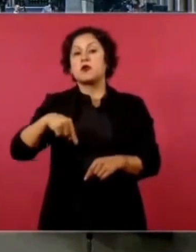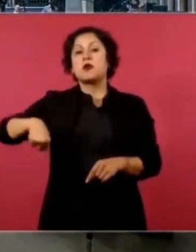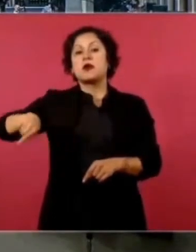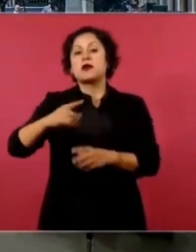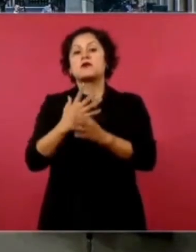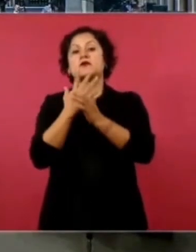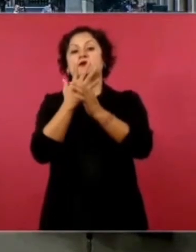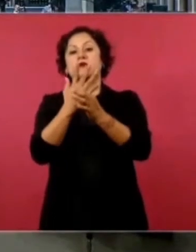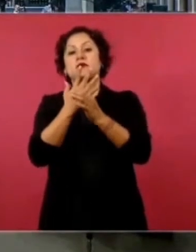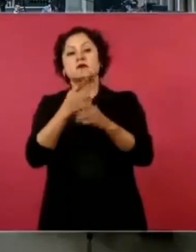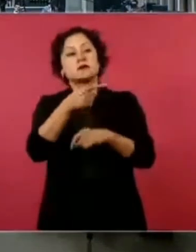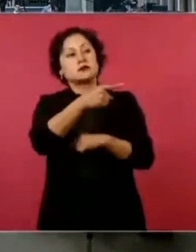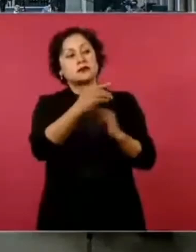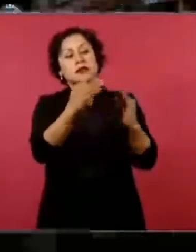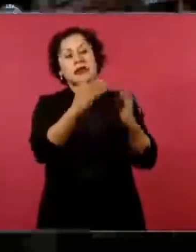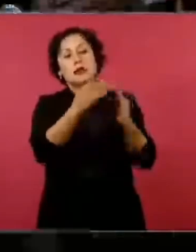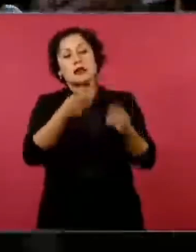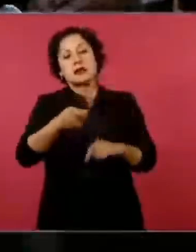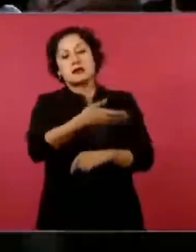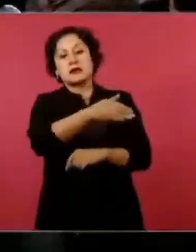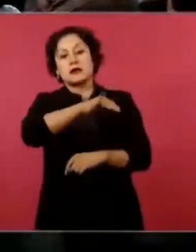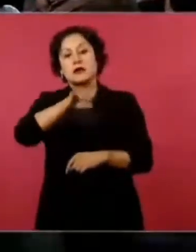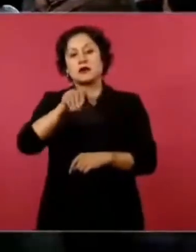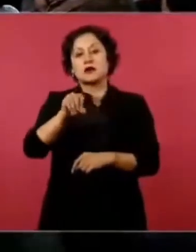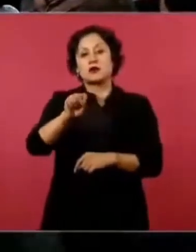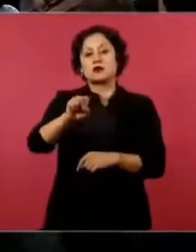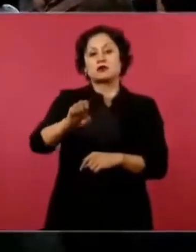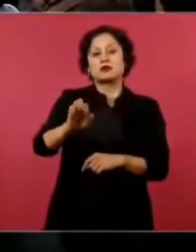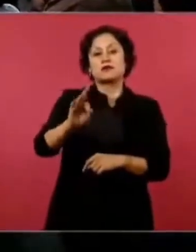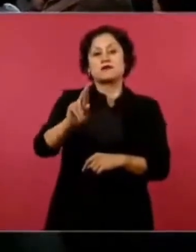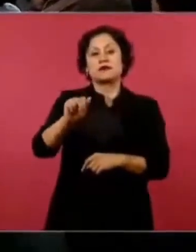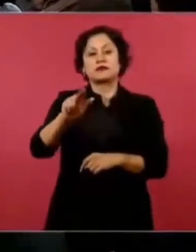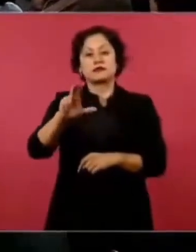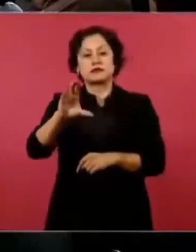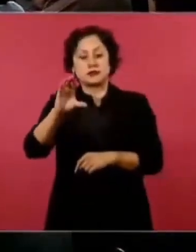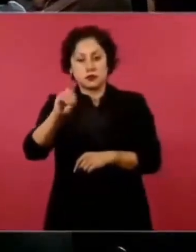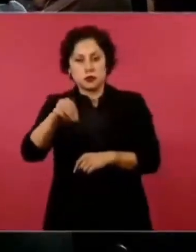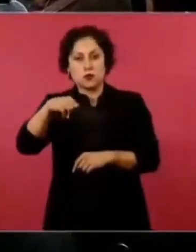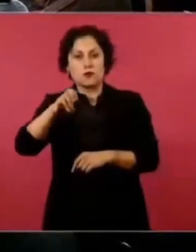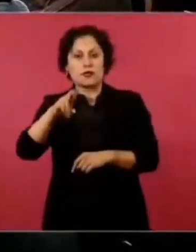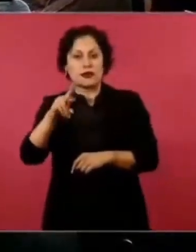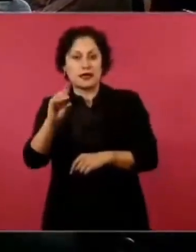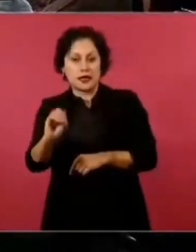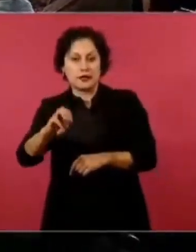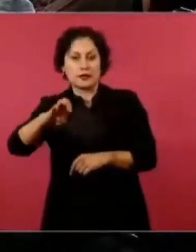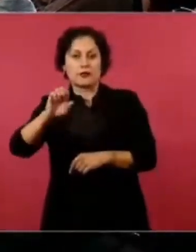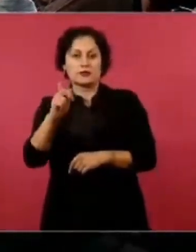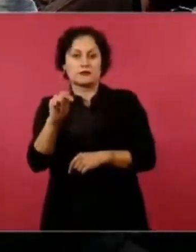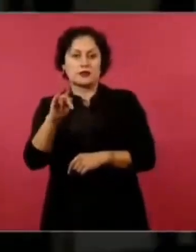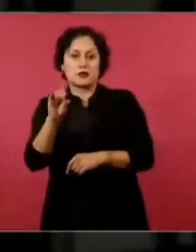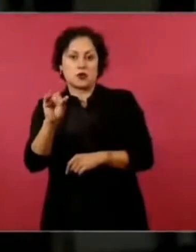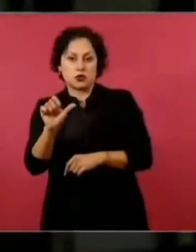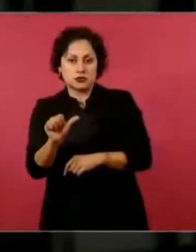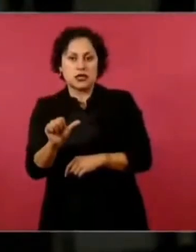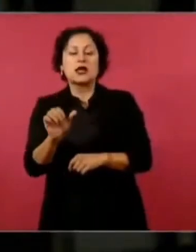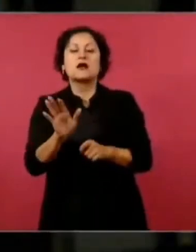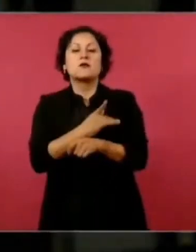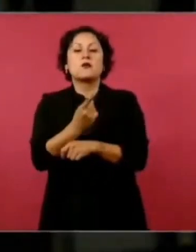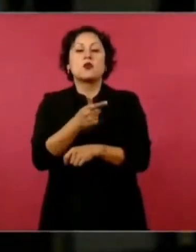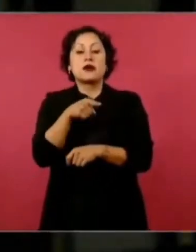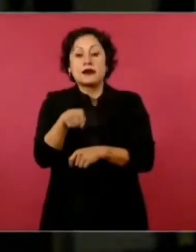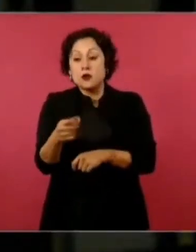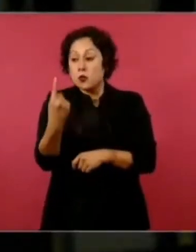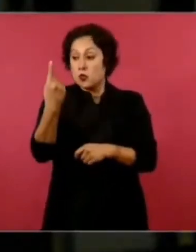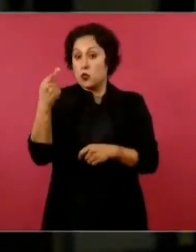llamarían José Francisco Mercado Espinosa, ya que existen pruebas de que estuvo en ese cuartel y